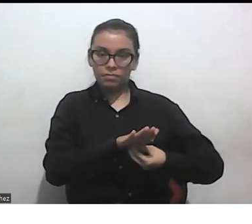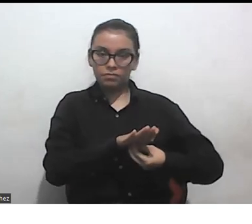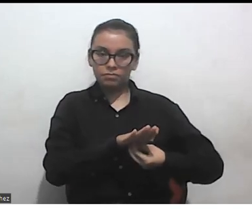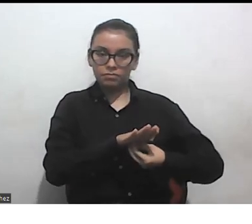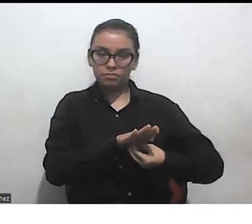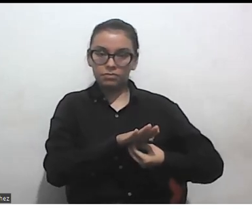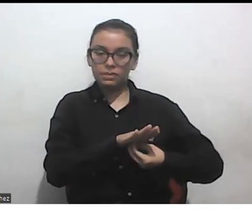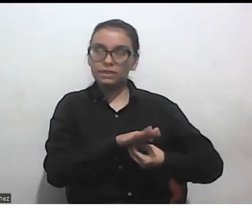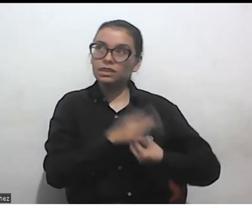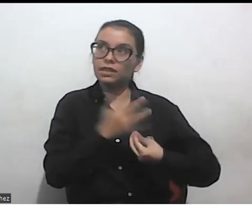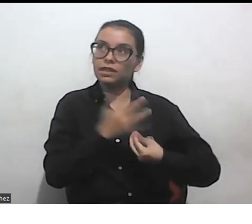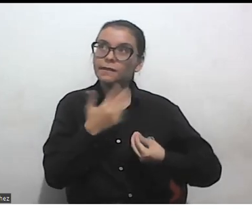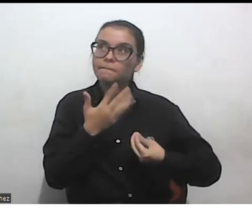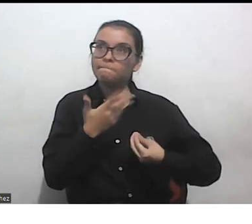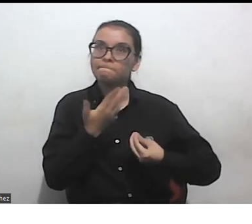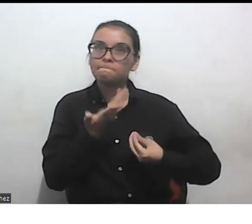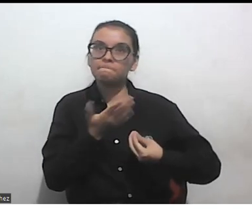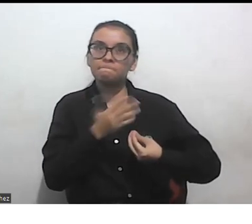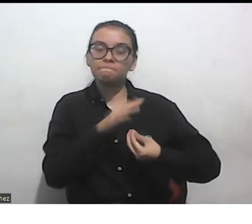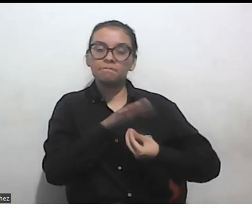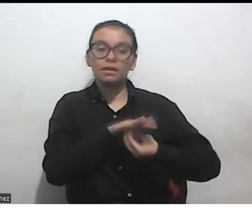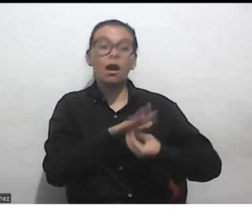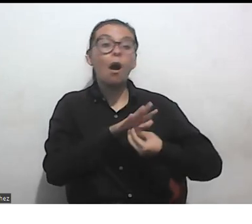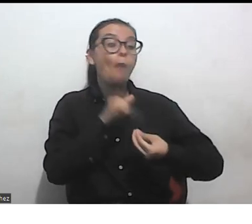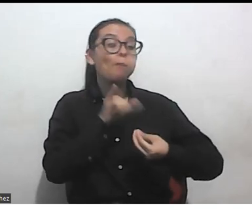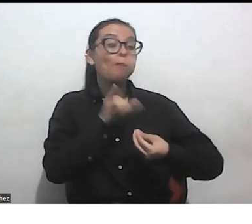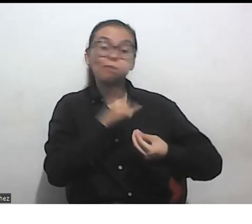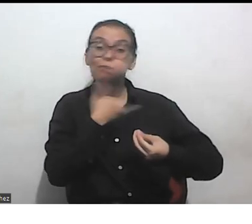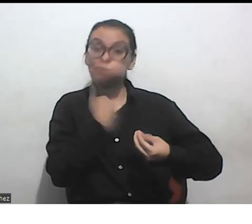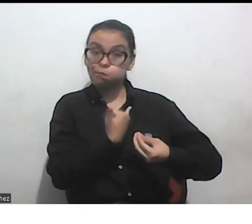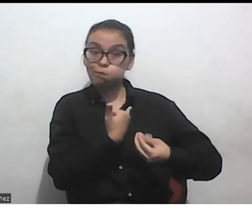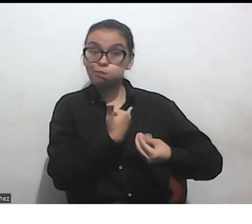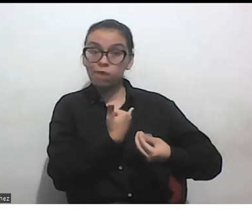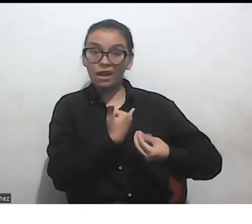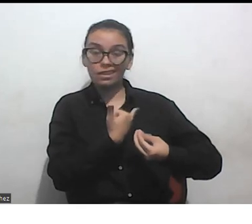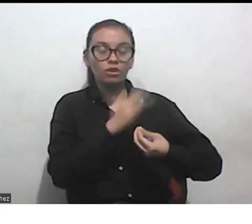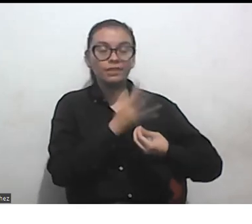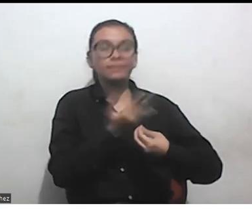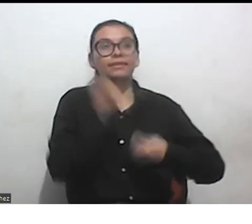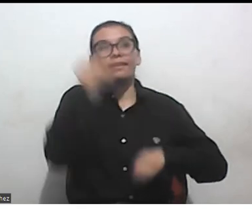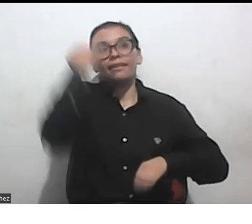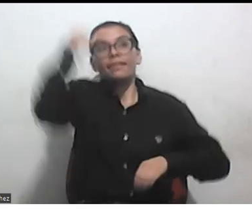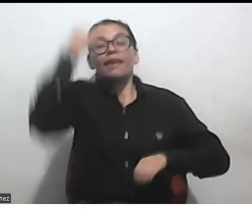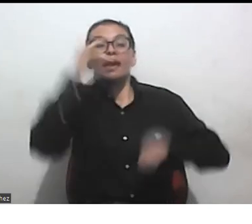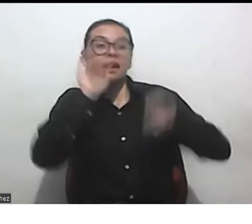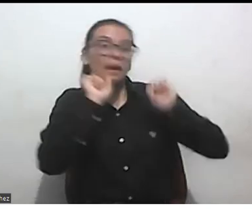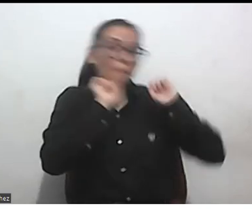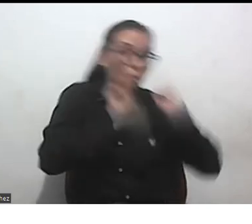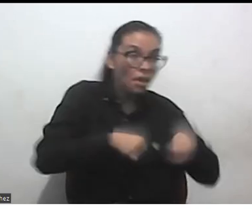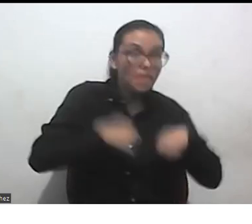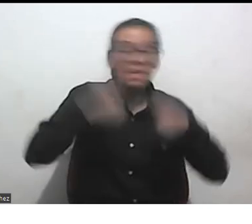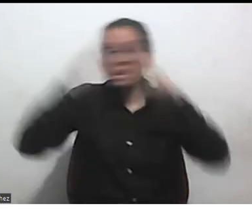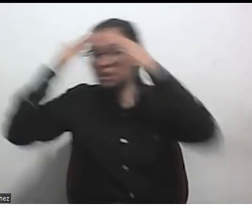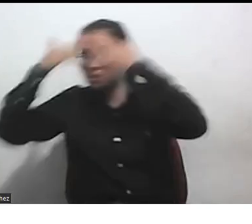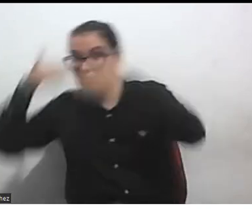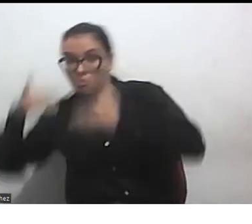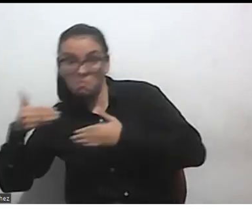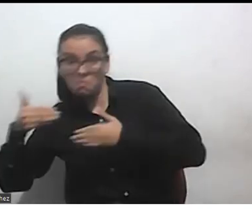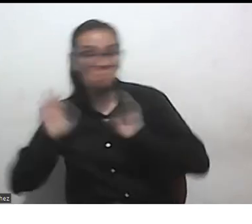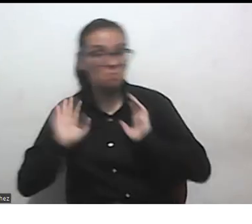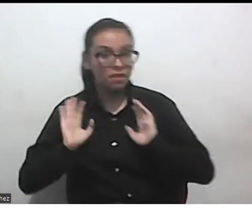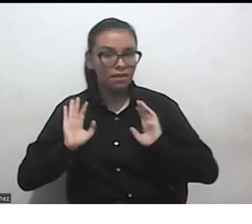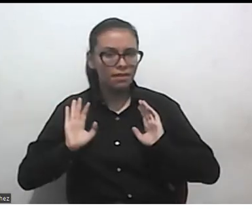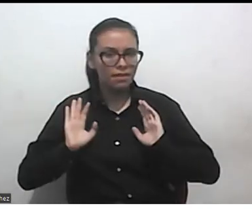está imbuida en la idea de capacidad discapacidad pero no es lo